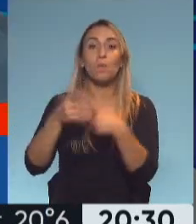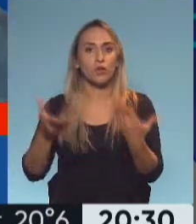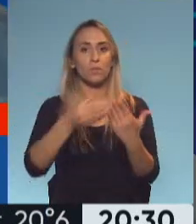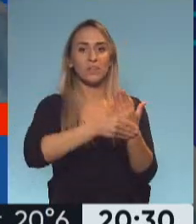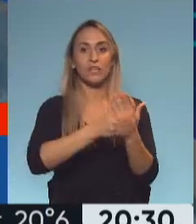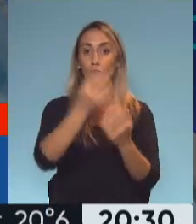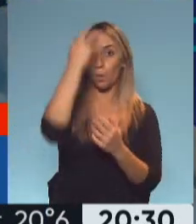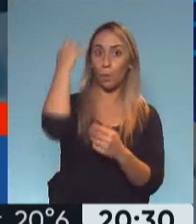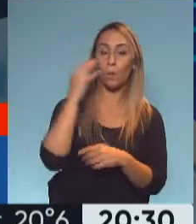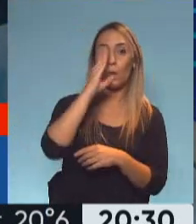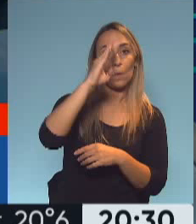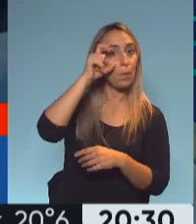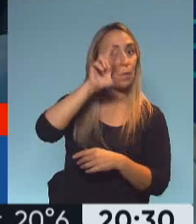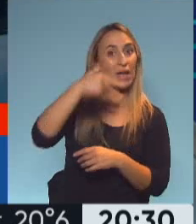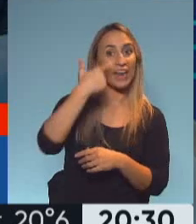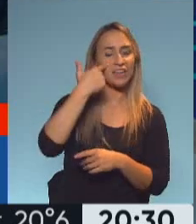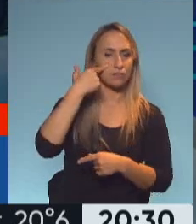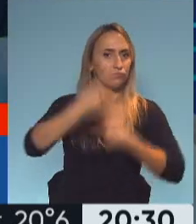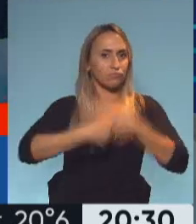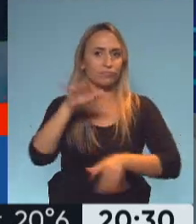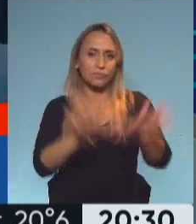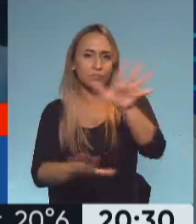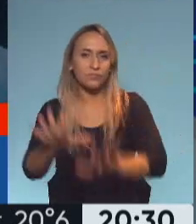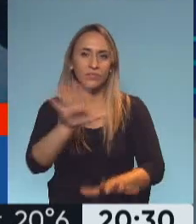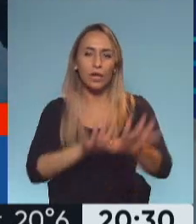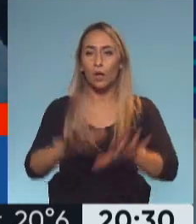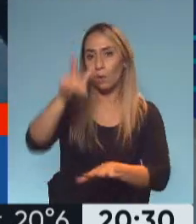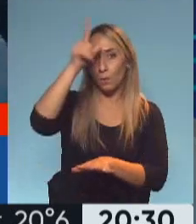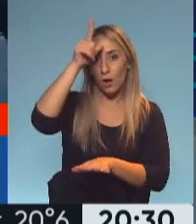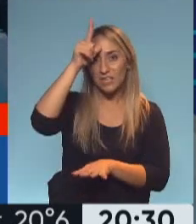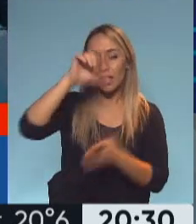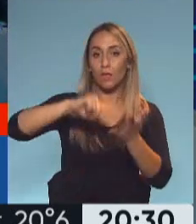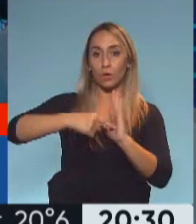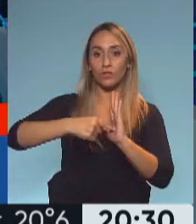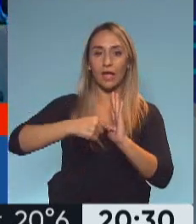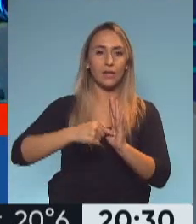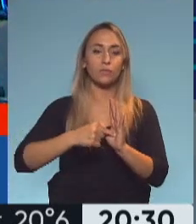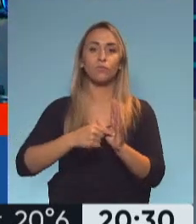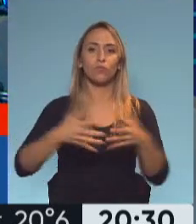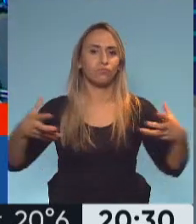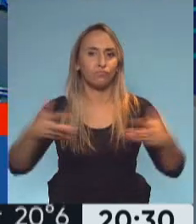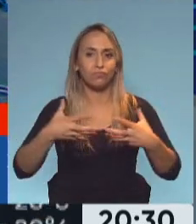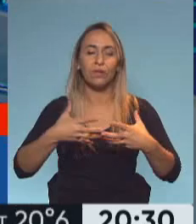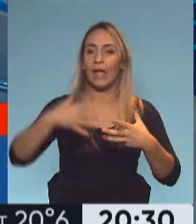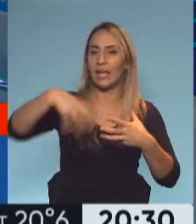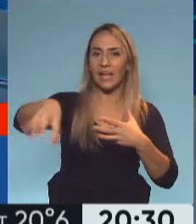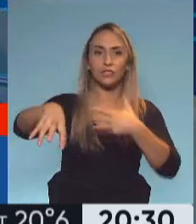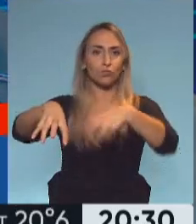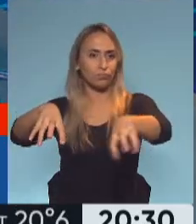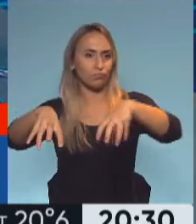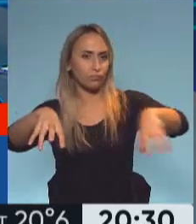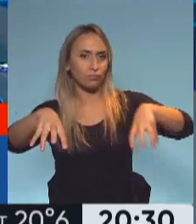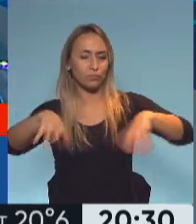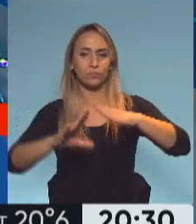estructurales en el comando y en el mando de la policía de la provincia de Buenos Aires, unificando toda la fuerza en una estación de policía en cada uno de los distritos que